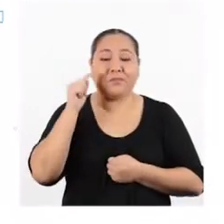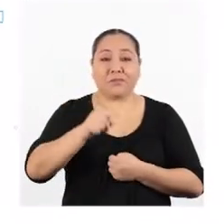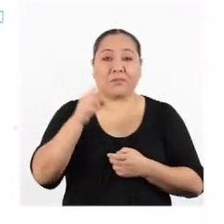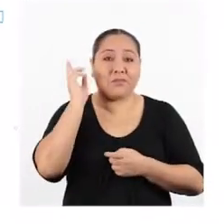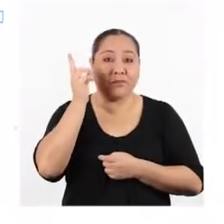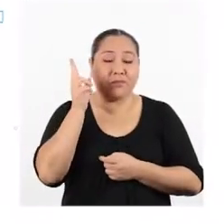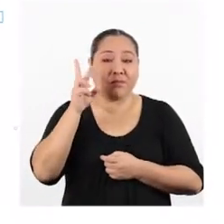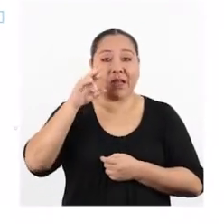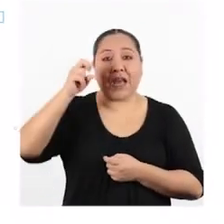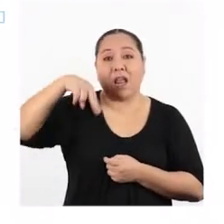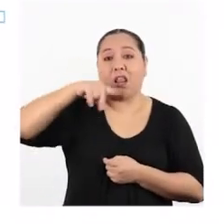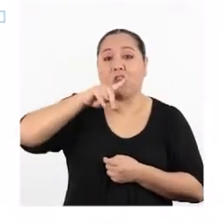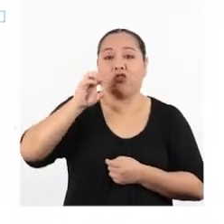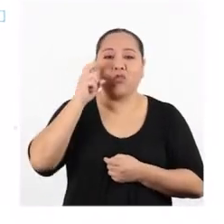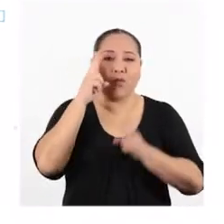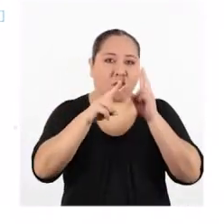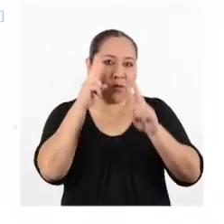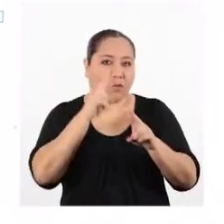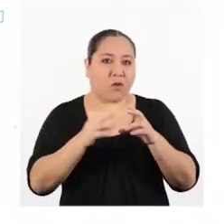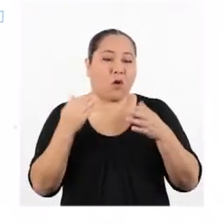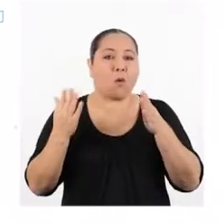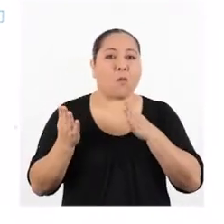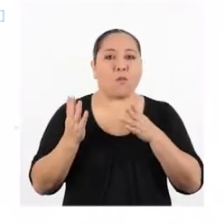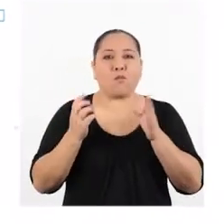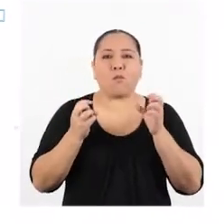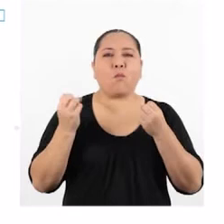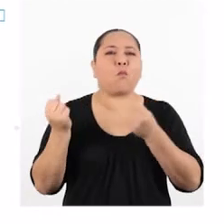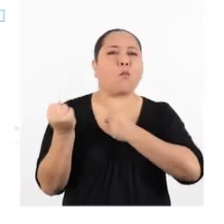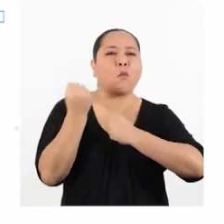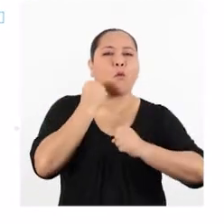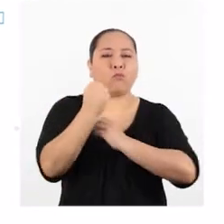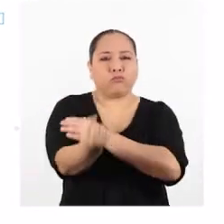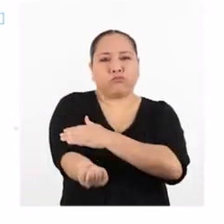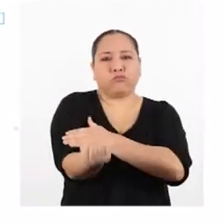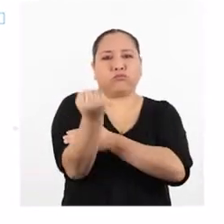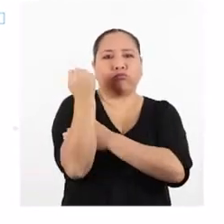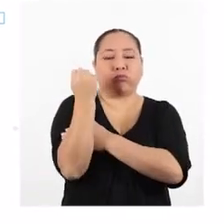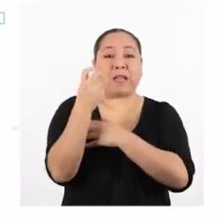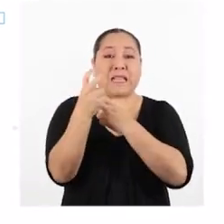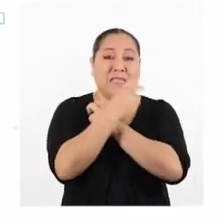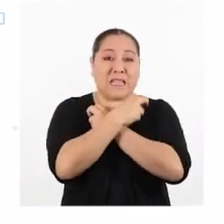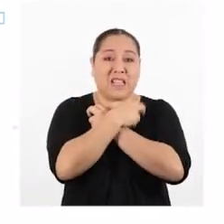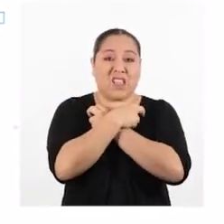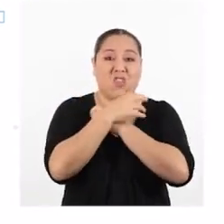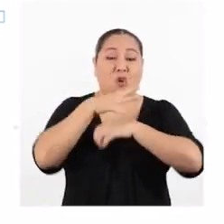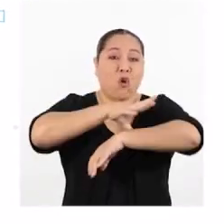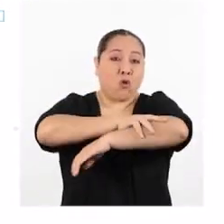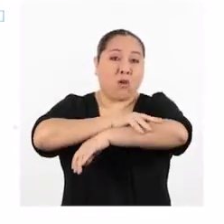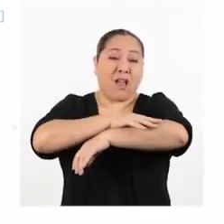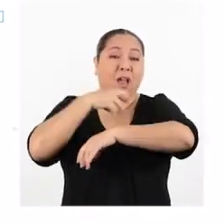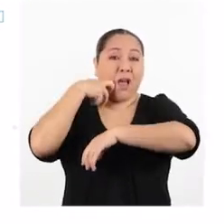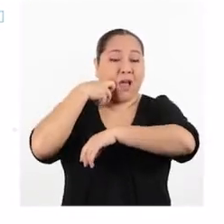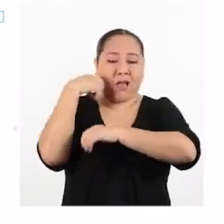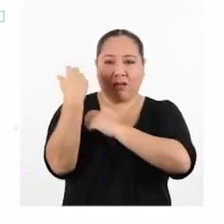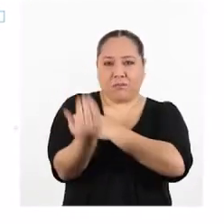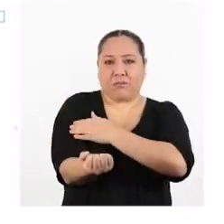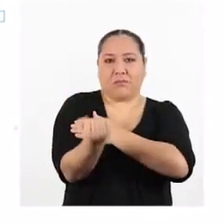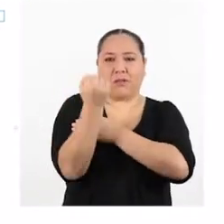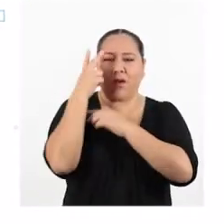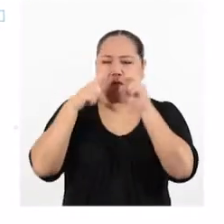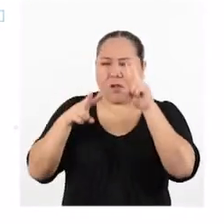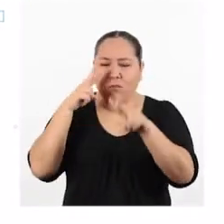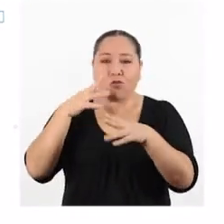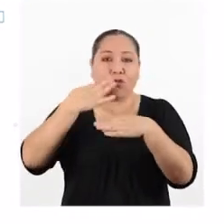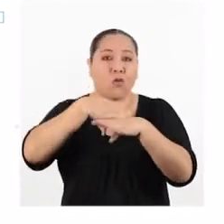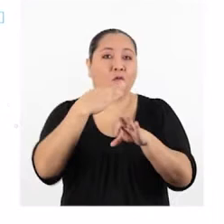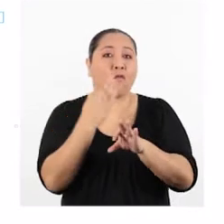profesor Renzo vimos el movimiento del sistema músculo-esquelético y constatamos que es, en realidad, un